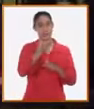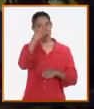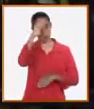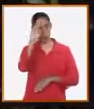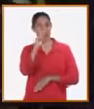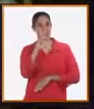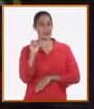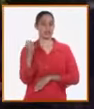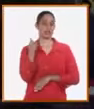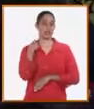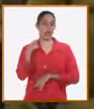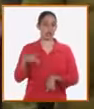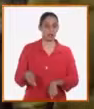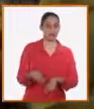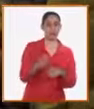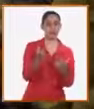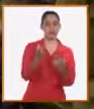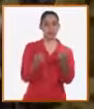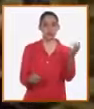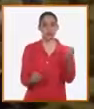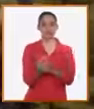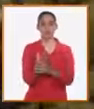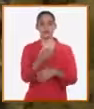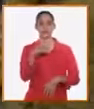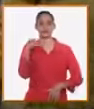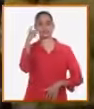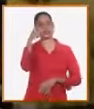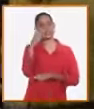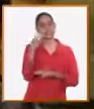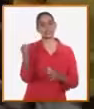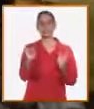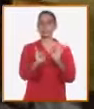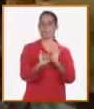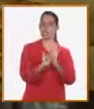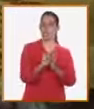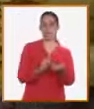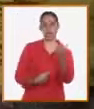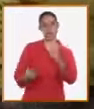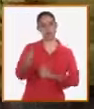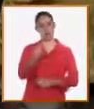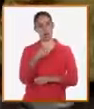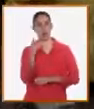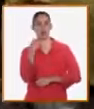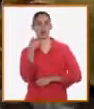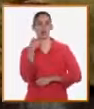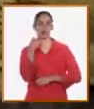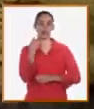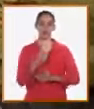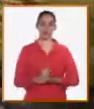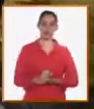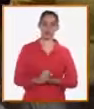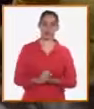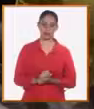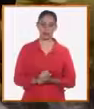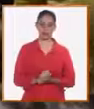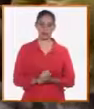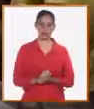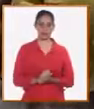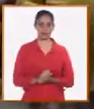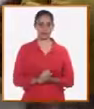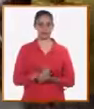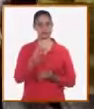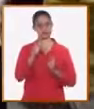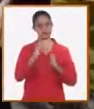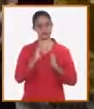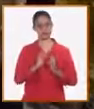años de cubarrón desde la exquisitez, la ciencia y identidad de su bebida, ron ligero. Yadira González Otero, especial